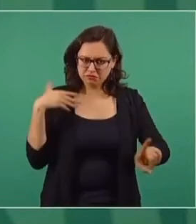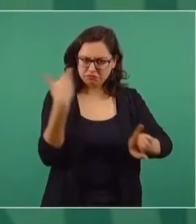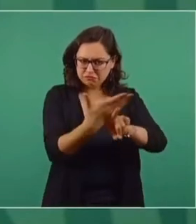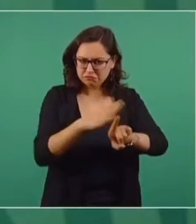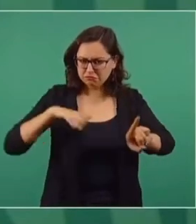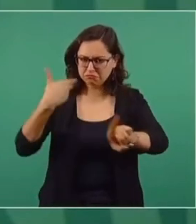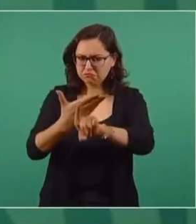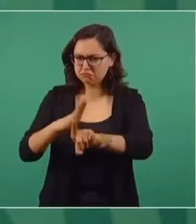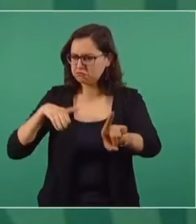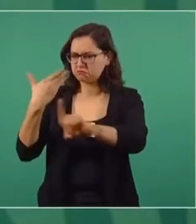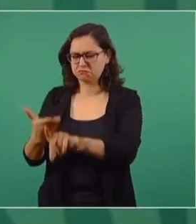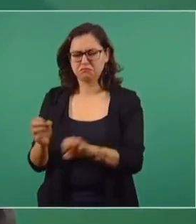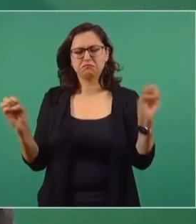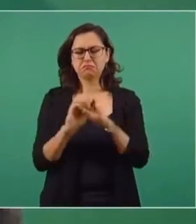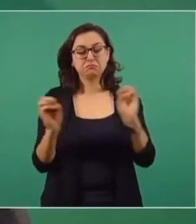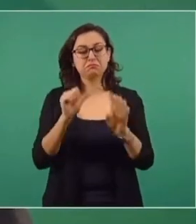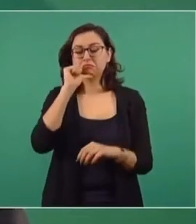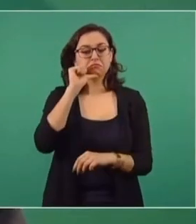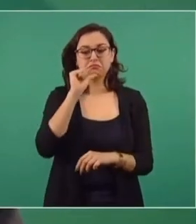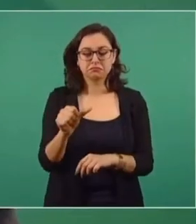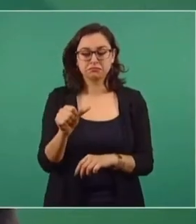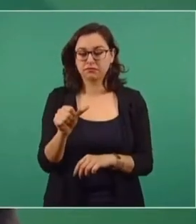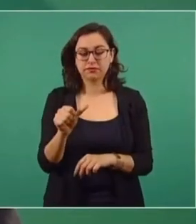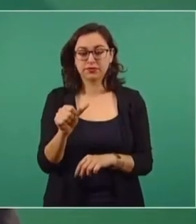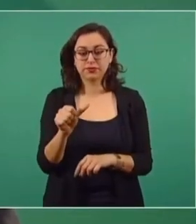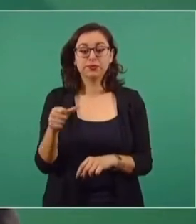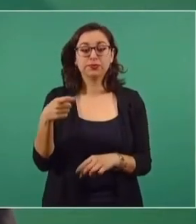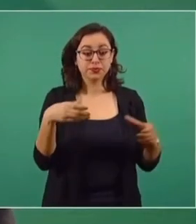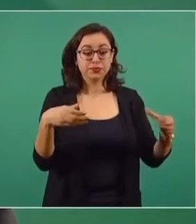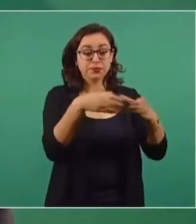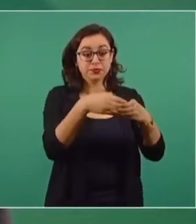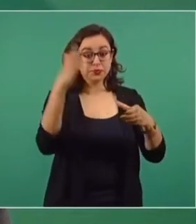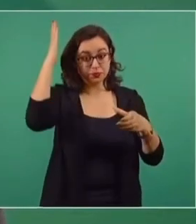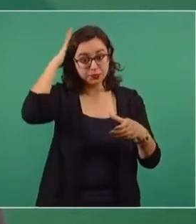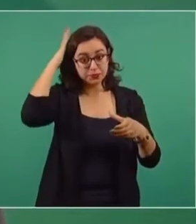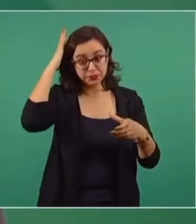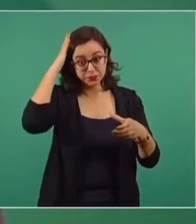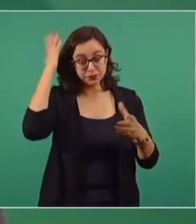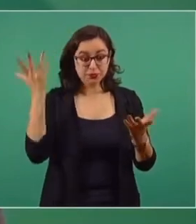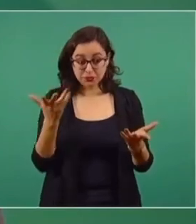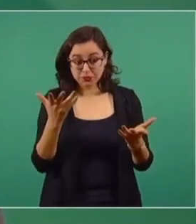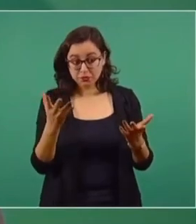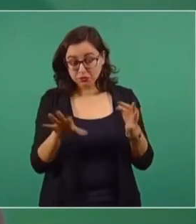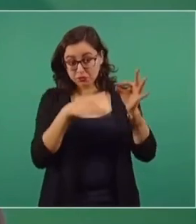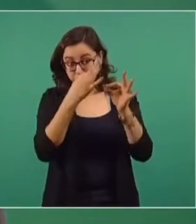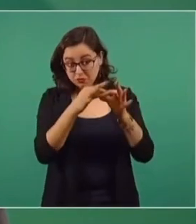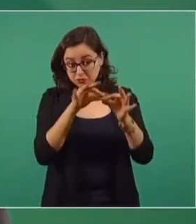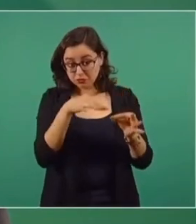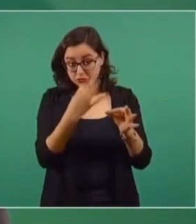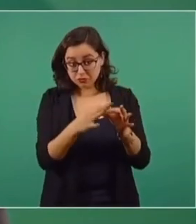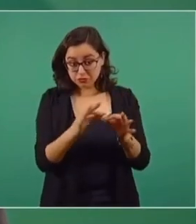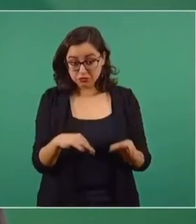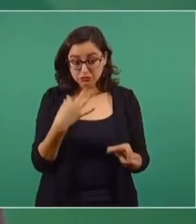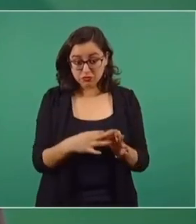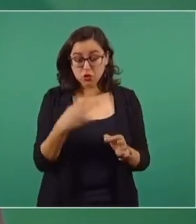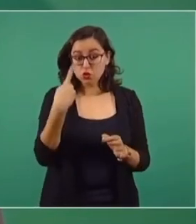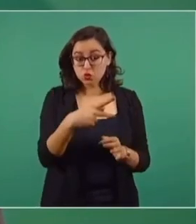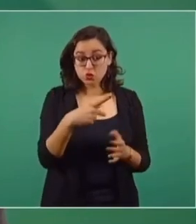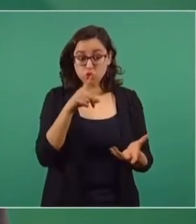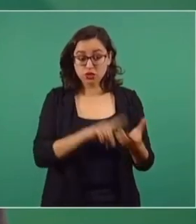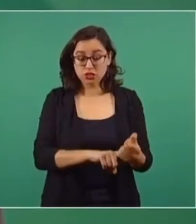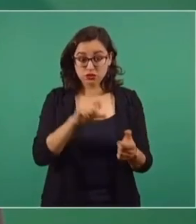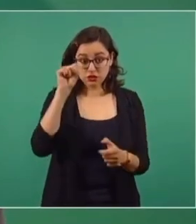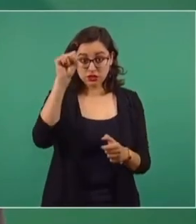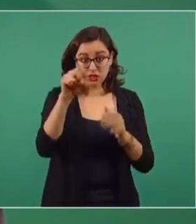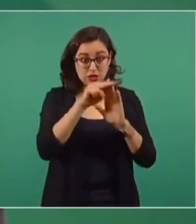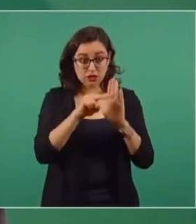para nadie. Esos mismos dirigentes si cumplen con lo que establece el estatuto, si están